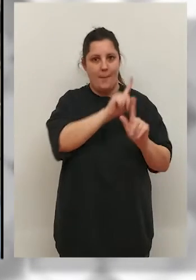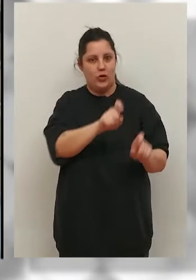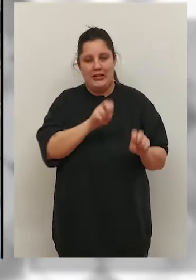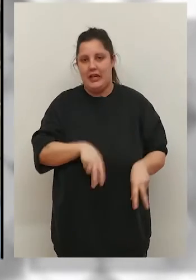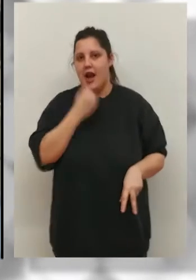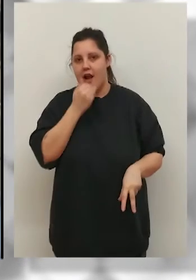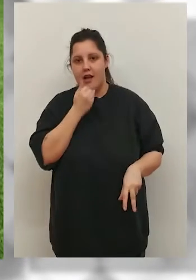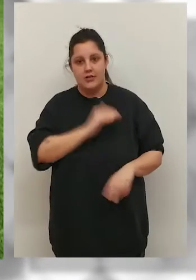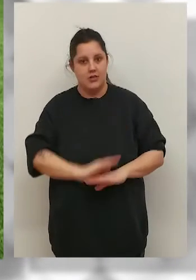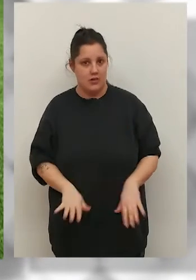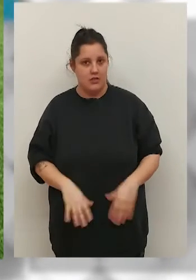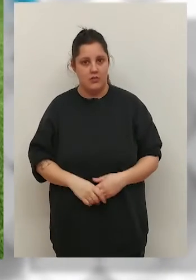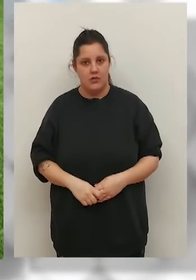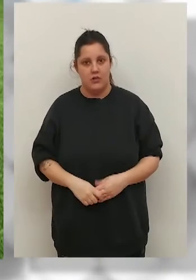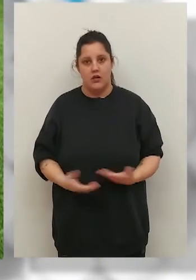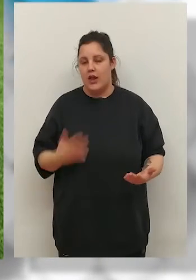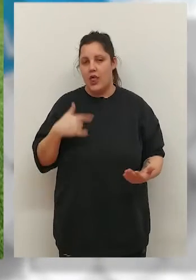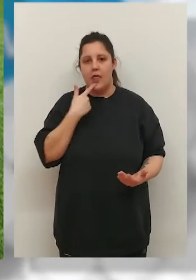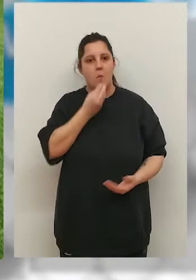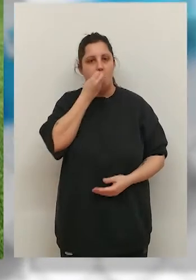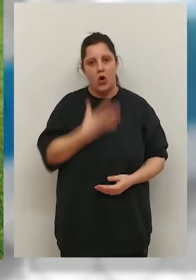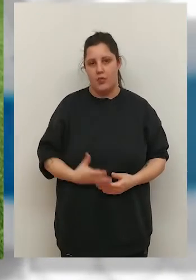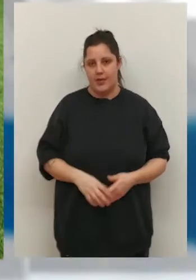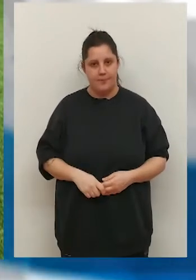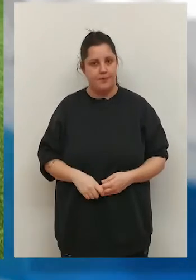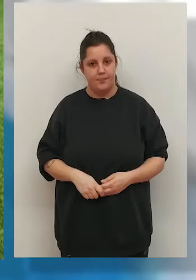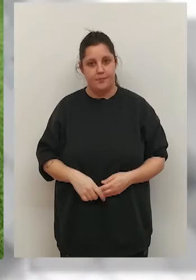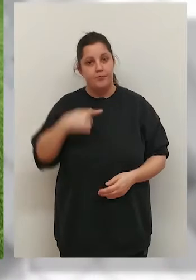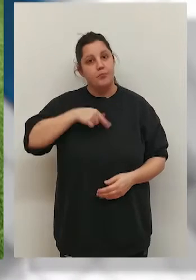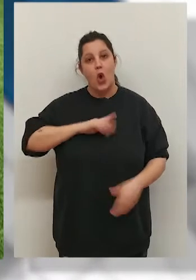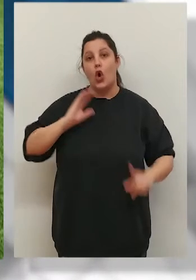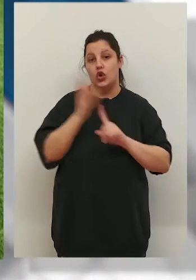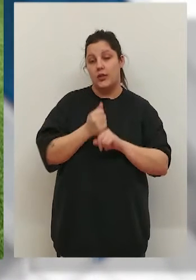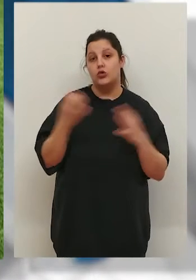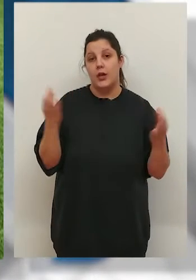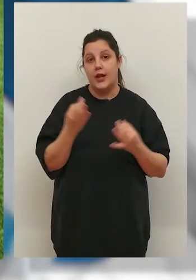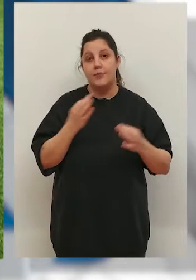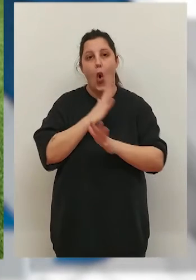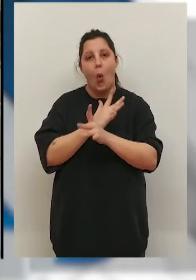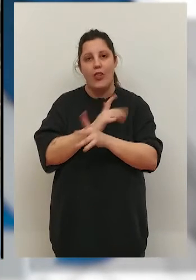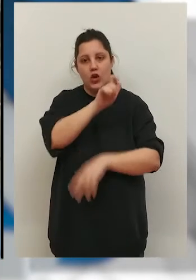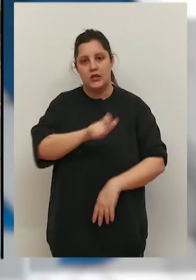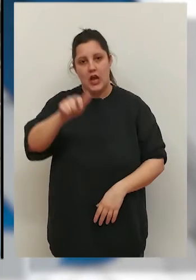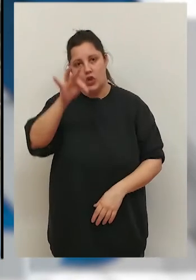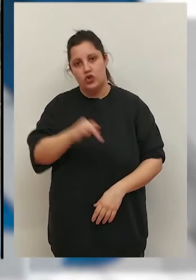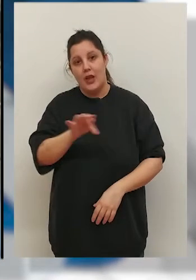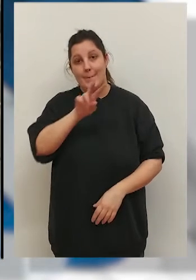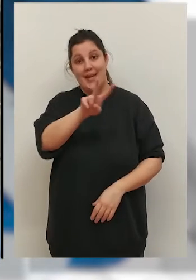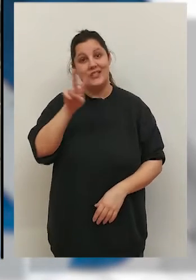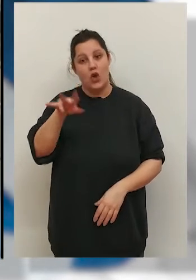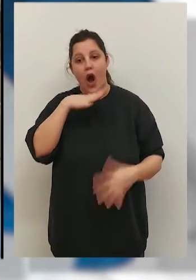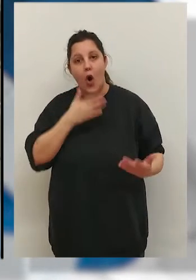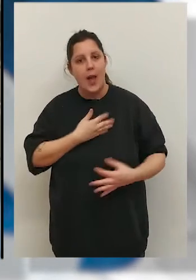el minuto uno, casi sin preguntar. Bueno, pues los han acogido muy bien. Hemos conseguido traer a 22 jugadores